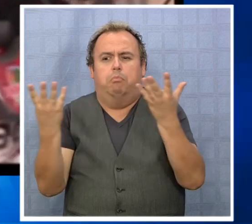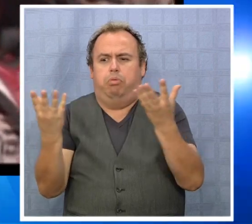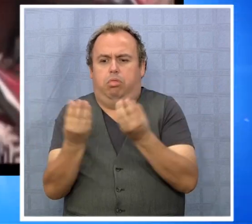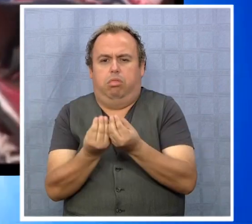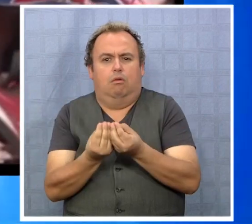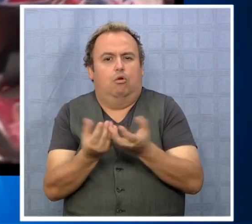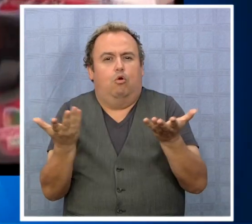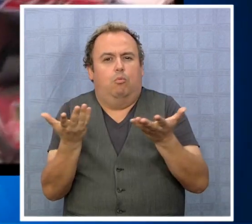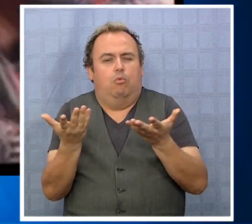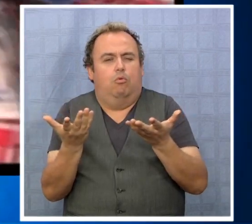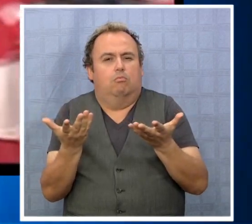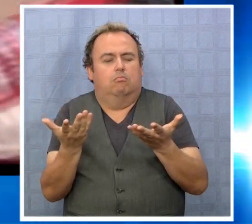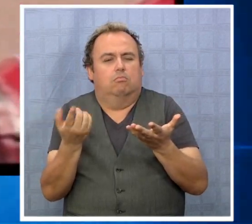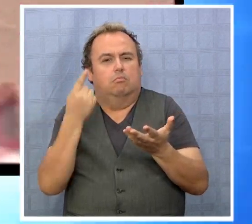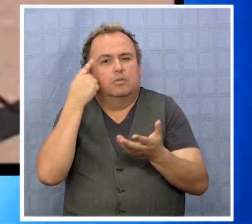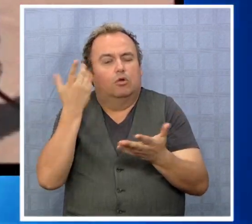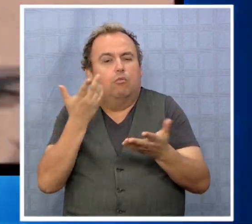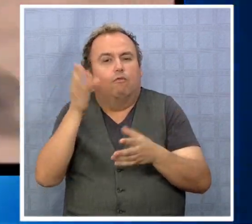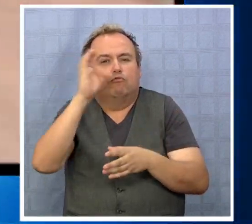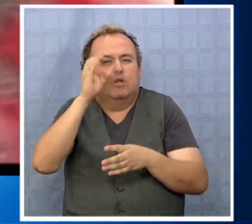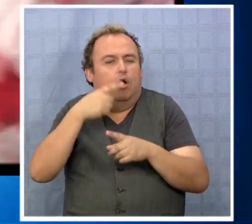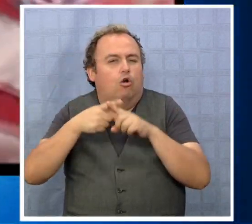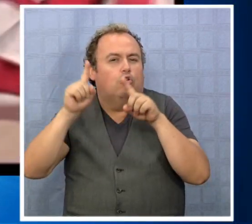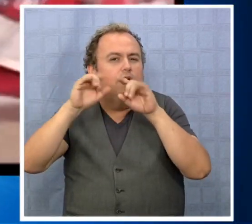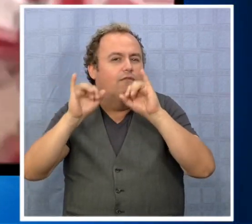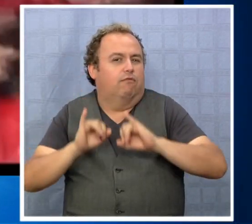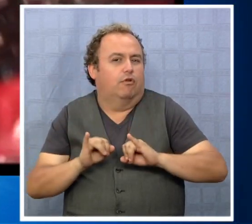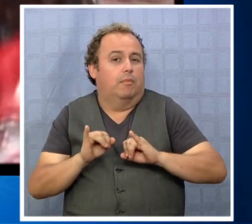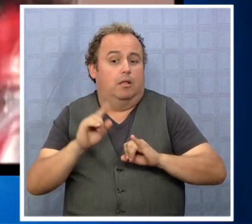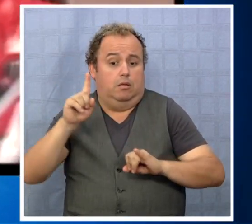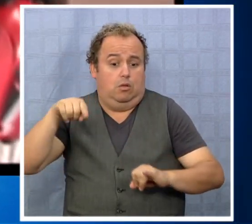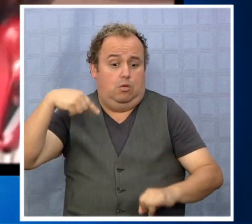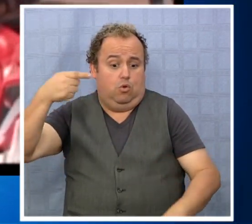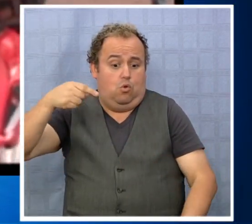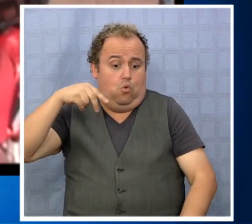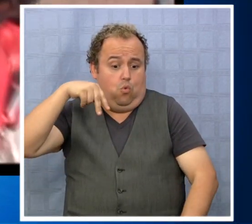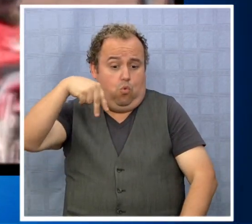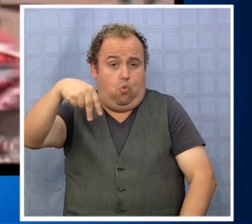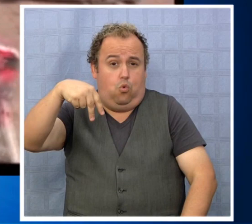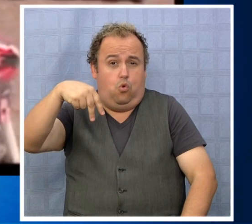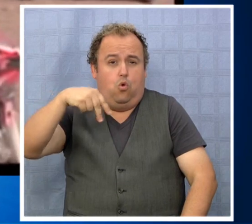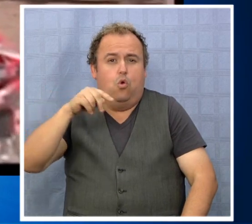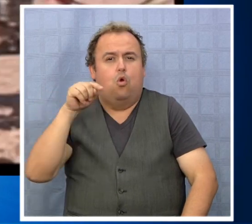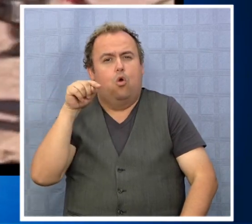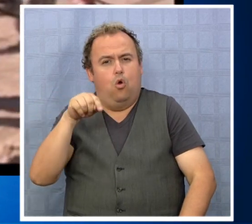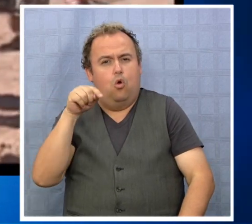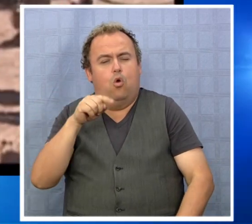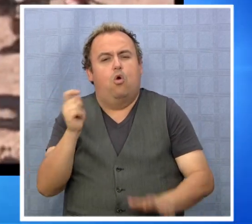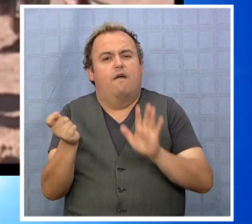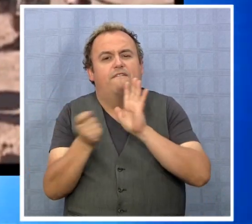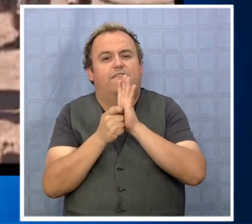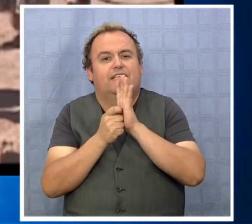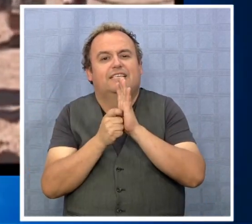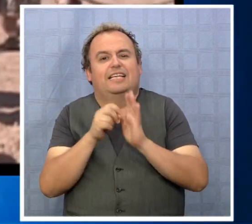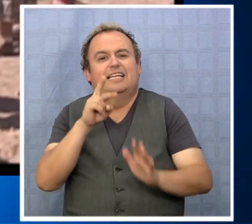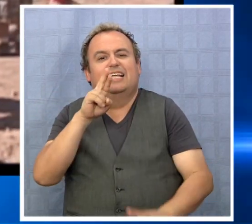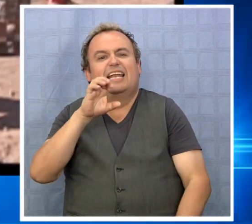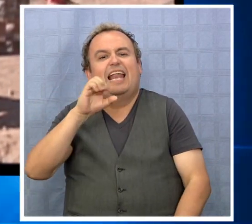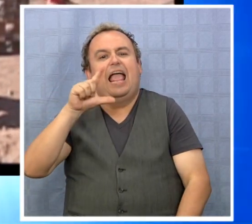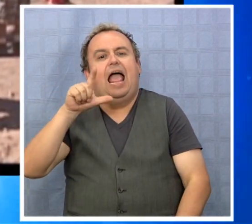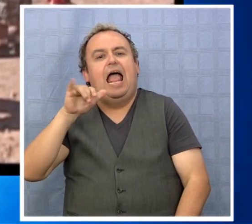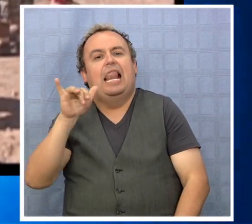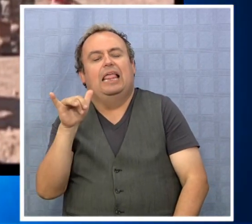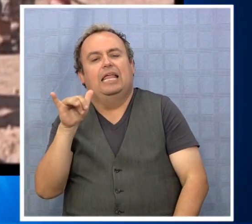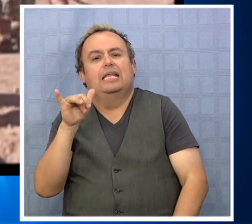Pero aseveraron que en junio próximo se realizará en la zona una fecha del Rally Atacama, desafío